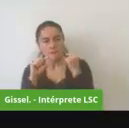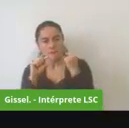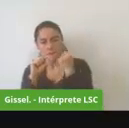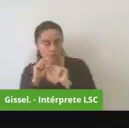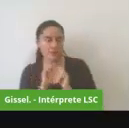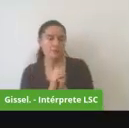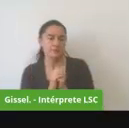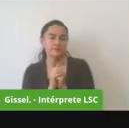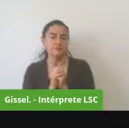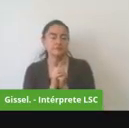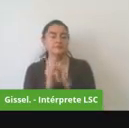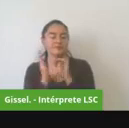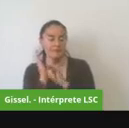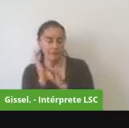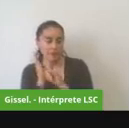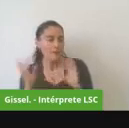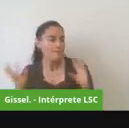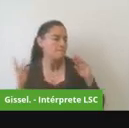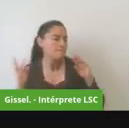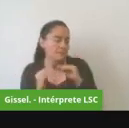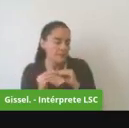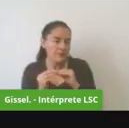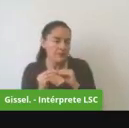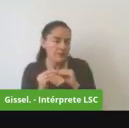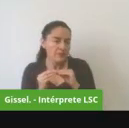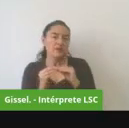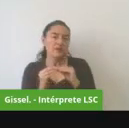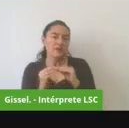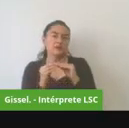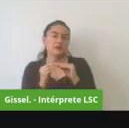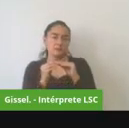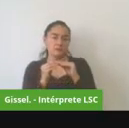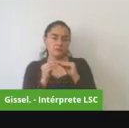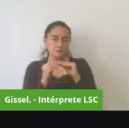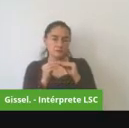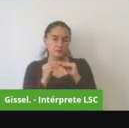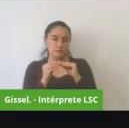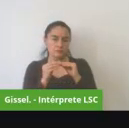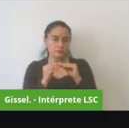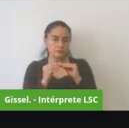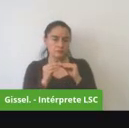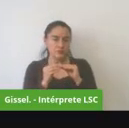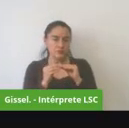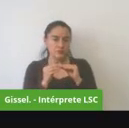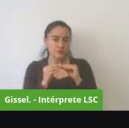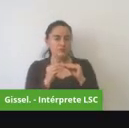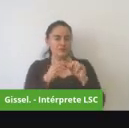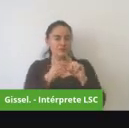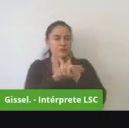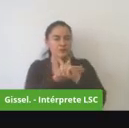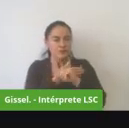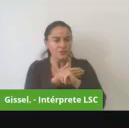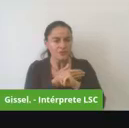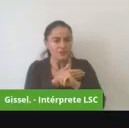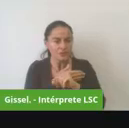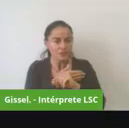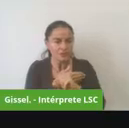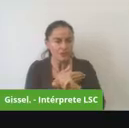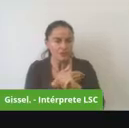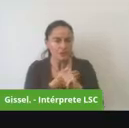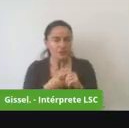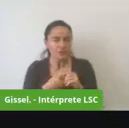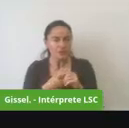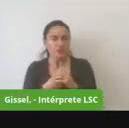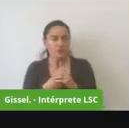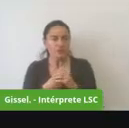adicionalmente a través de el twitter de arroba moe colombia y en facebook moe colombia nos pueden hacer llegar también